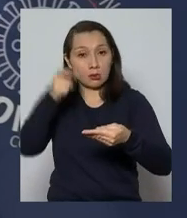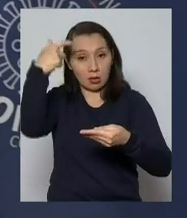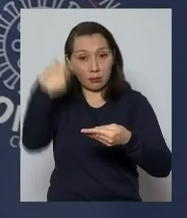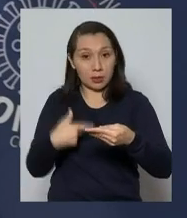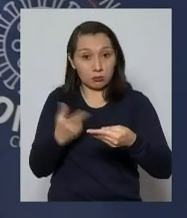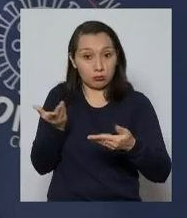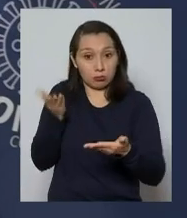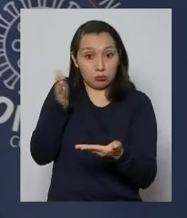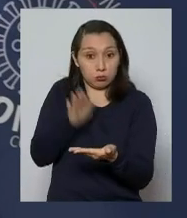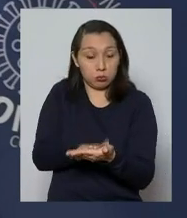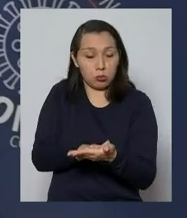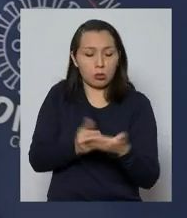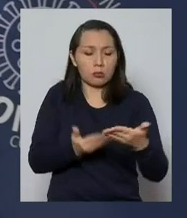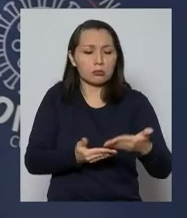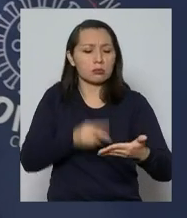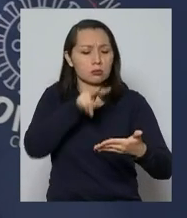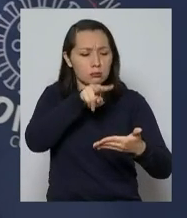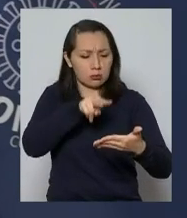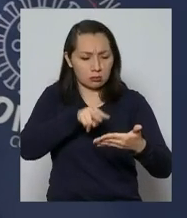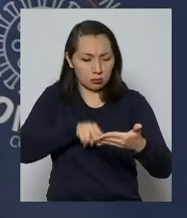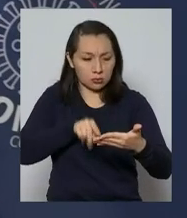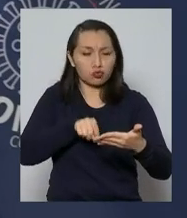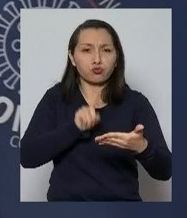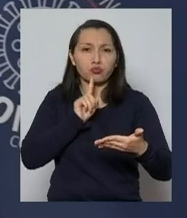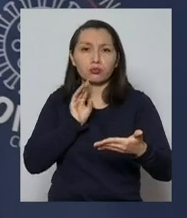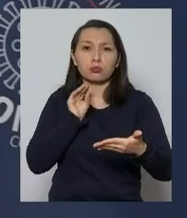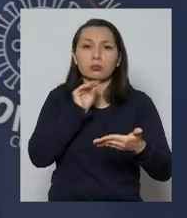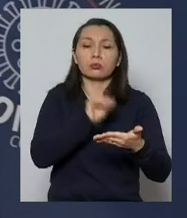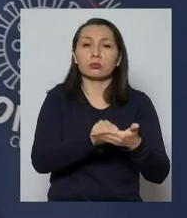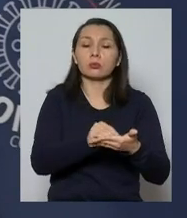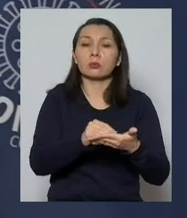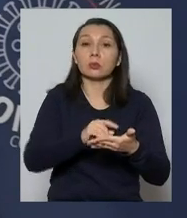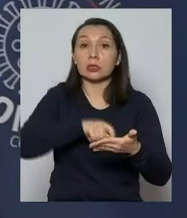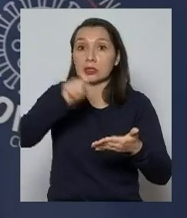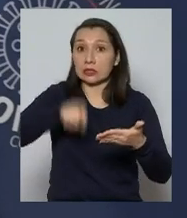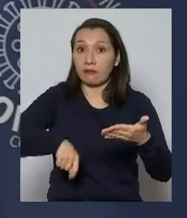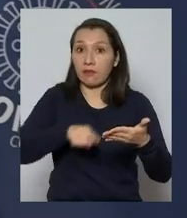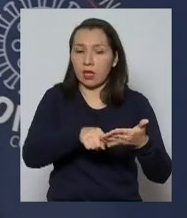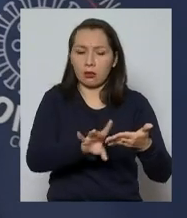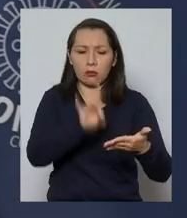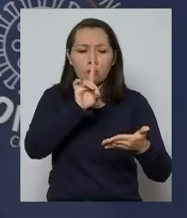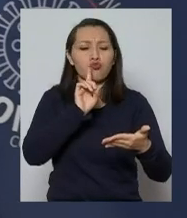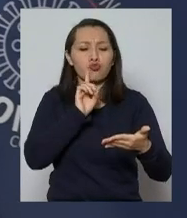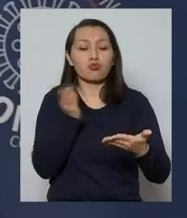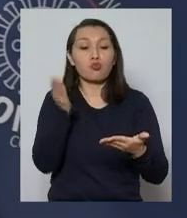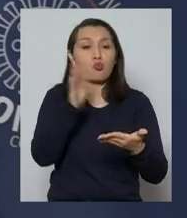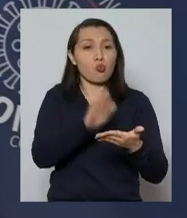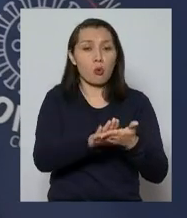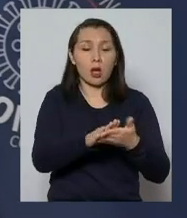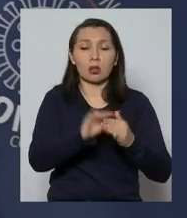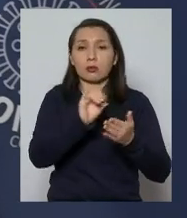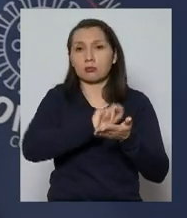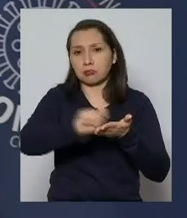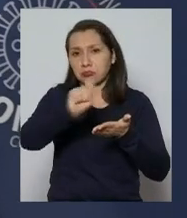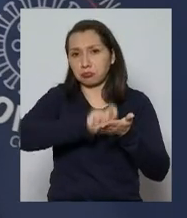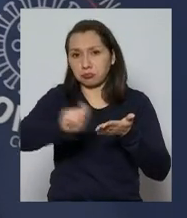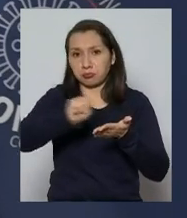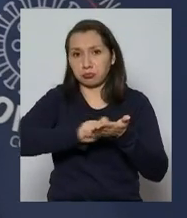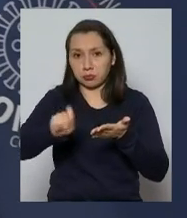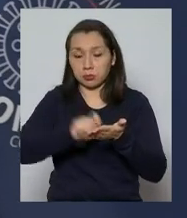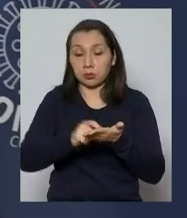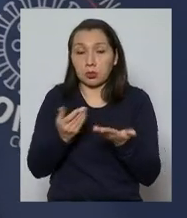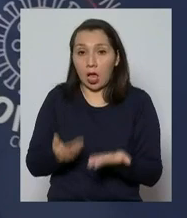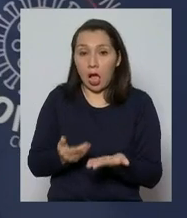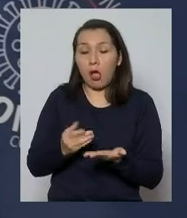fallecida puede aparecer en el registro civil como fallecida con todo el informe que